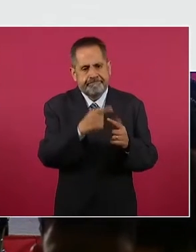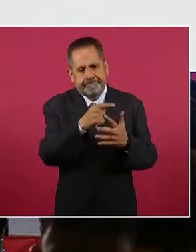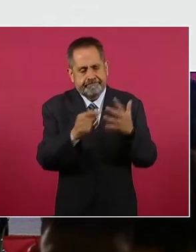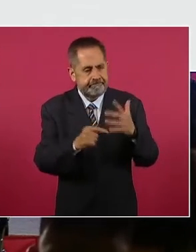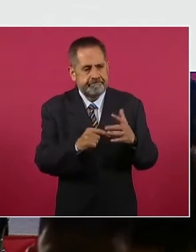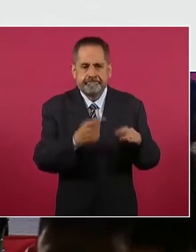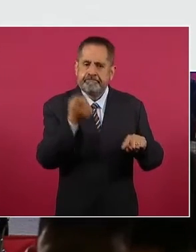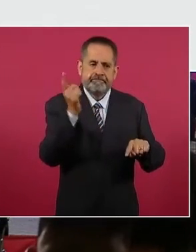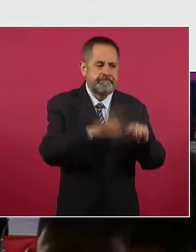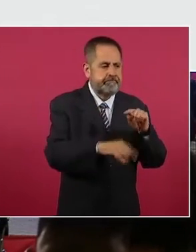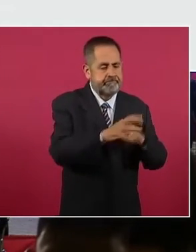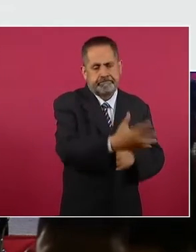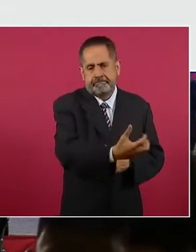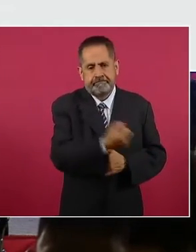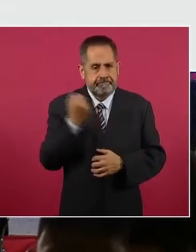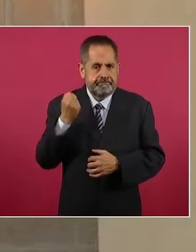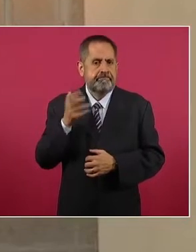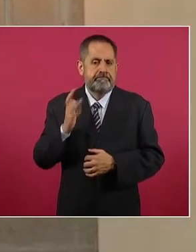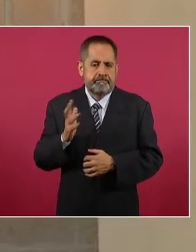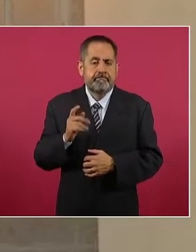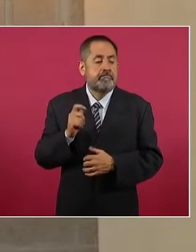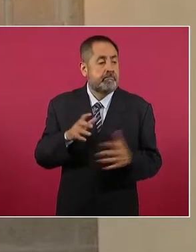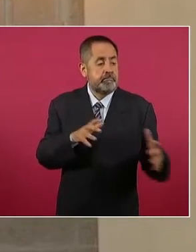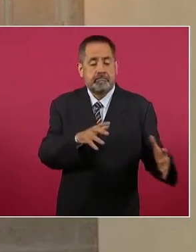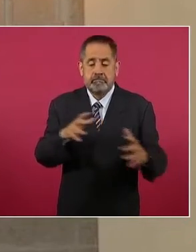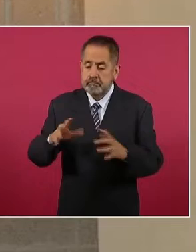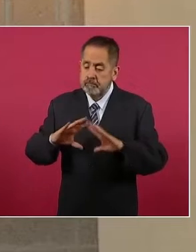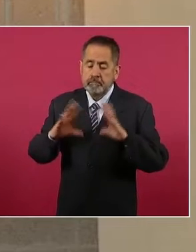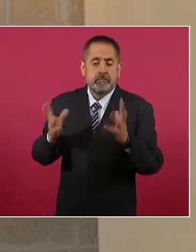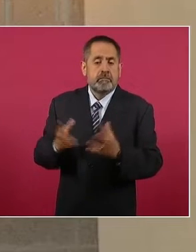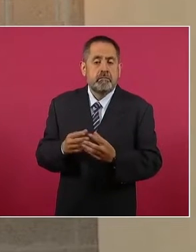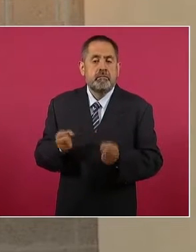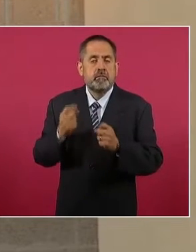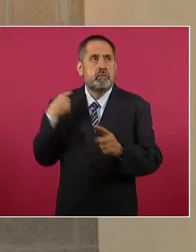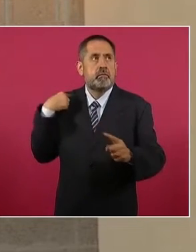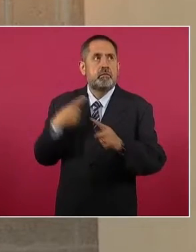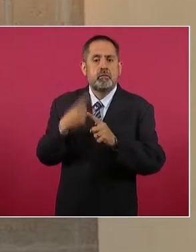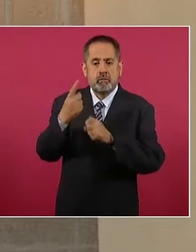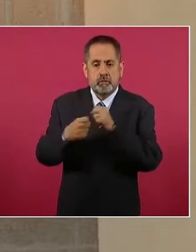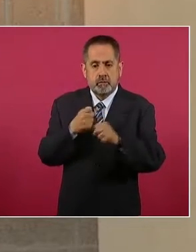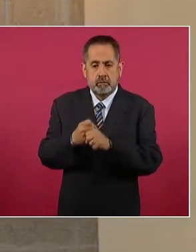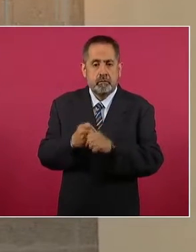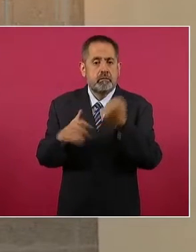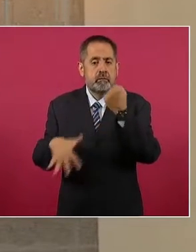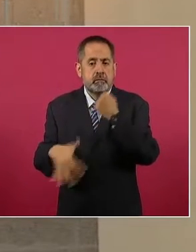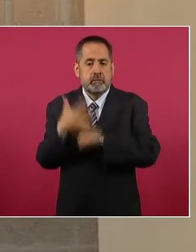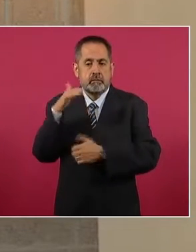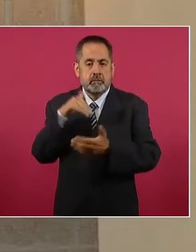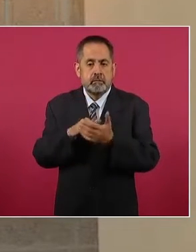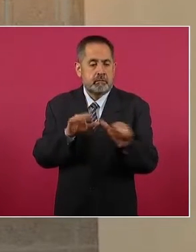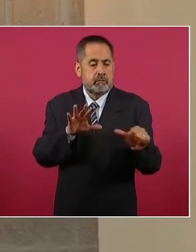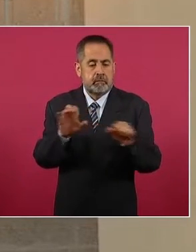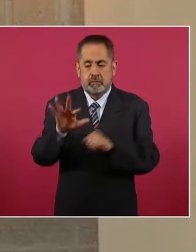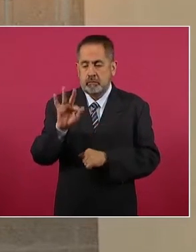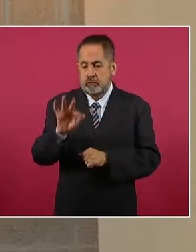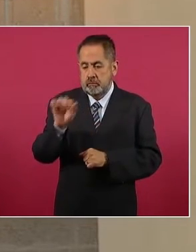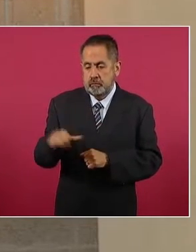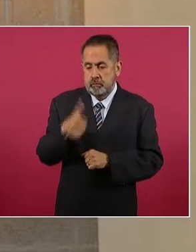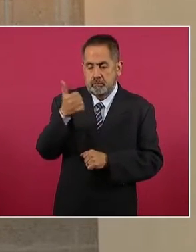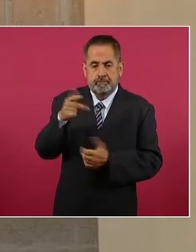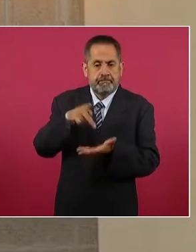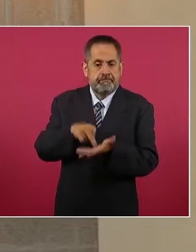aseguramiento se tiene un total durante el año de 15 mil 646